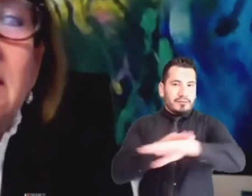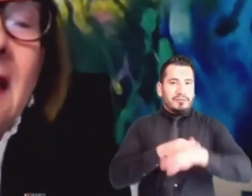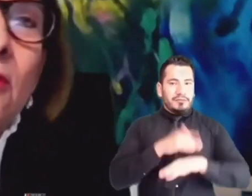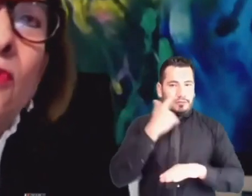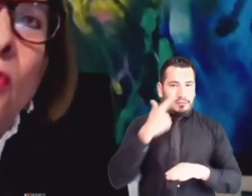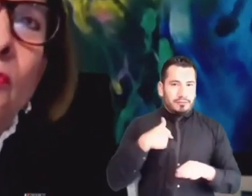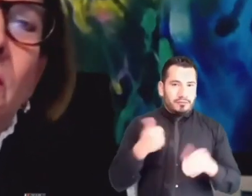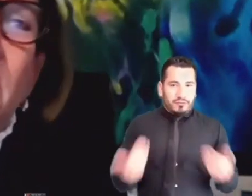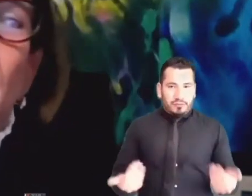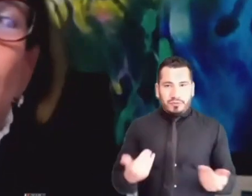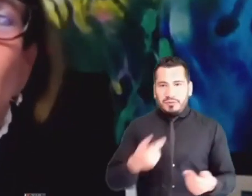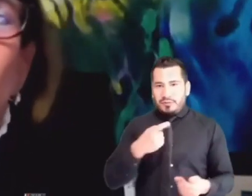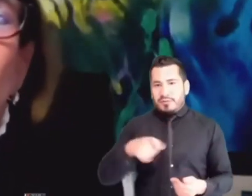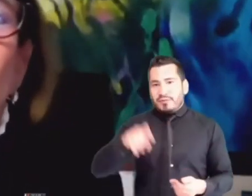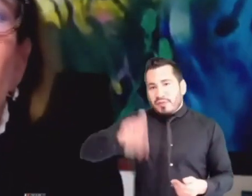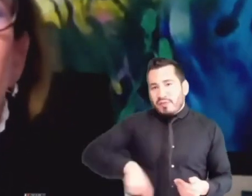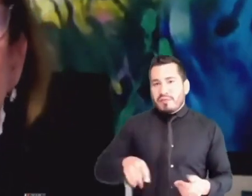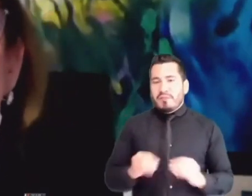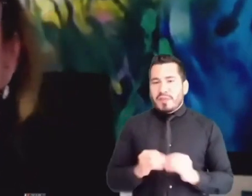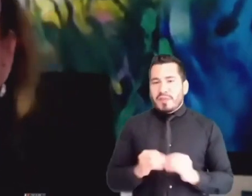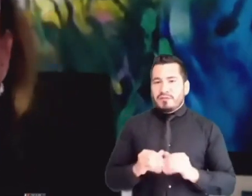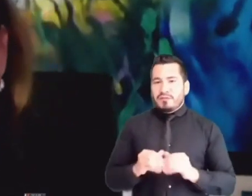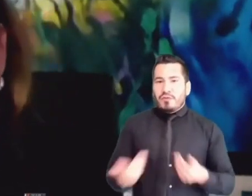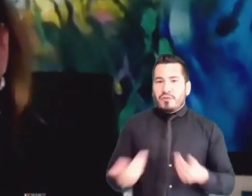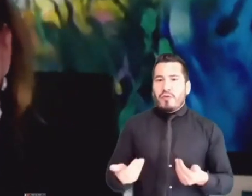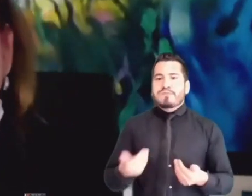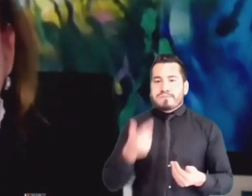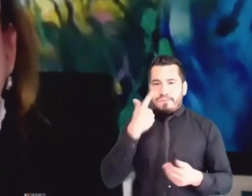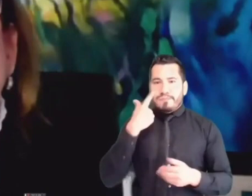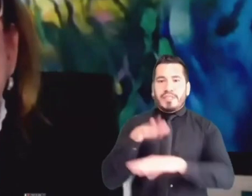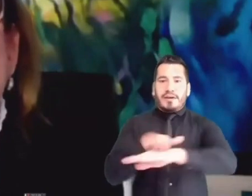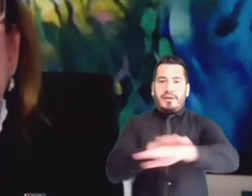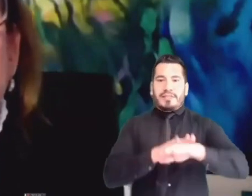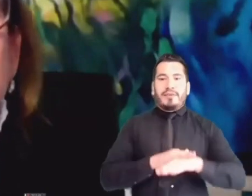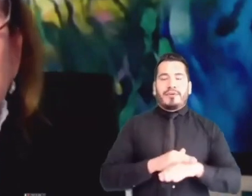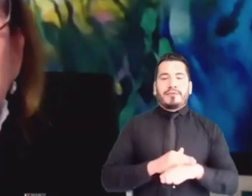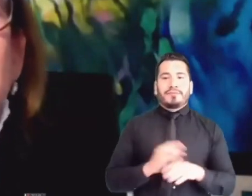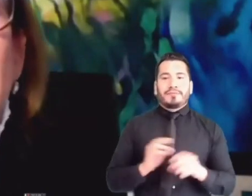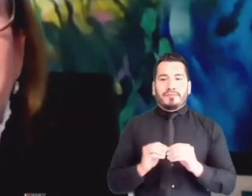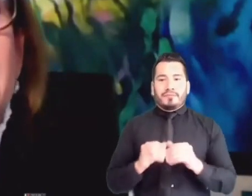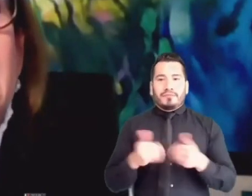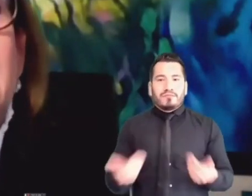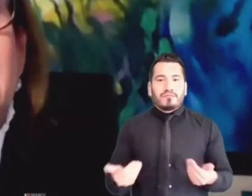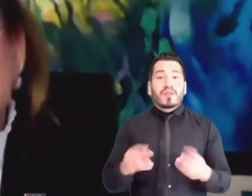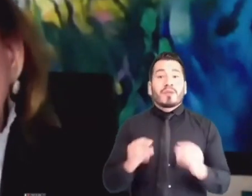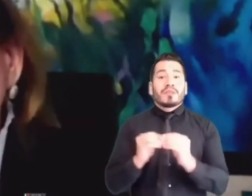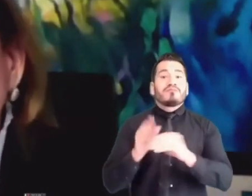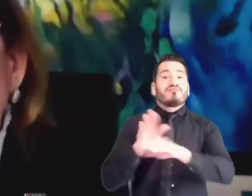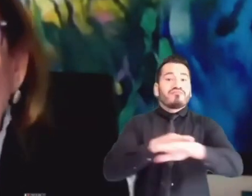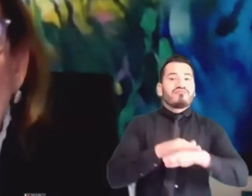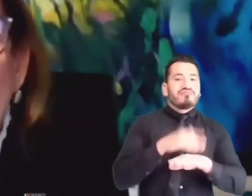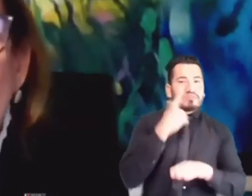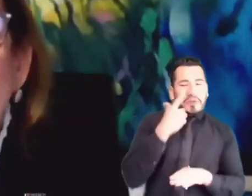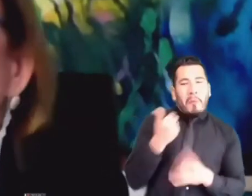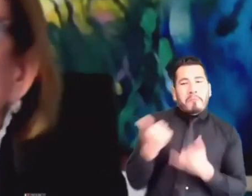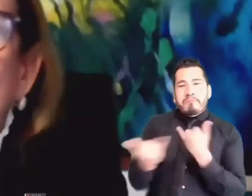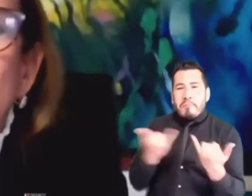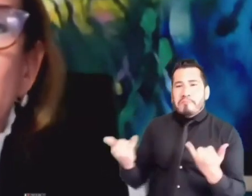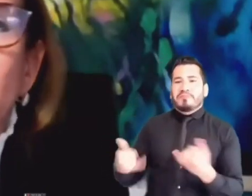atentar contra todos los cimientos de la democracia y afectar directamente algo